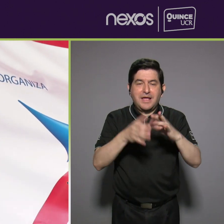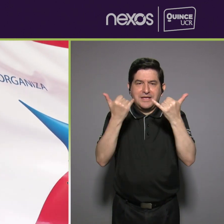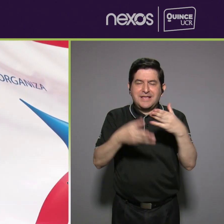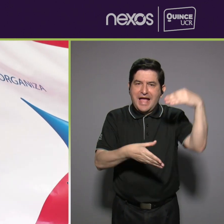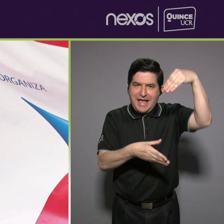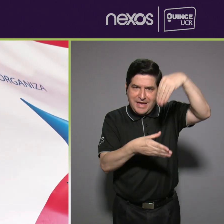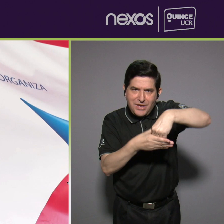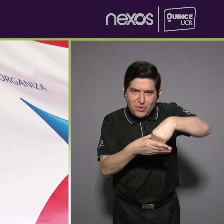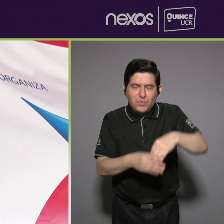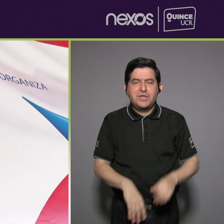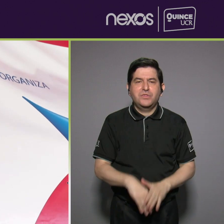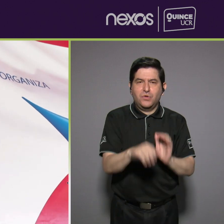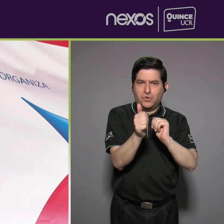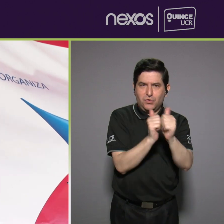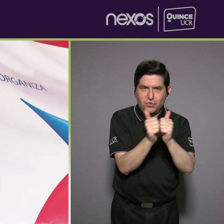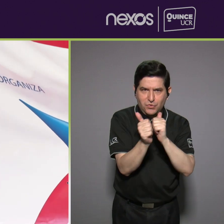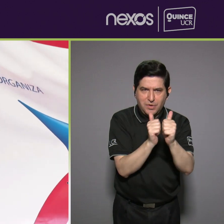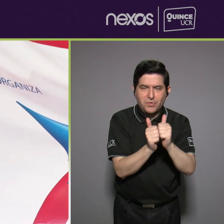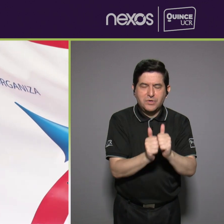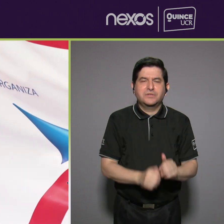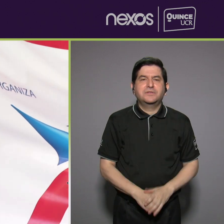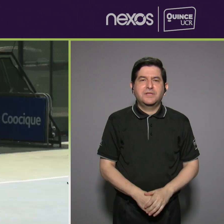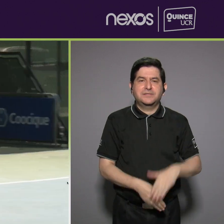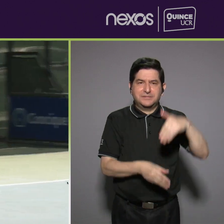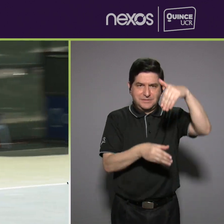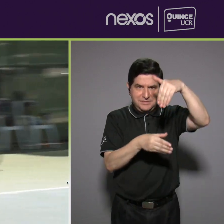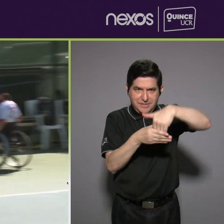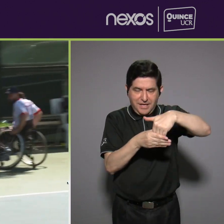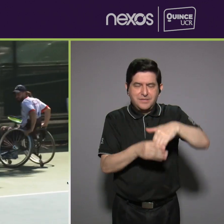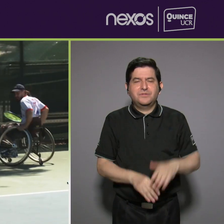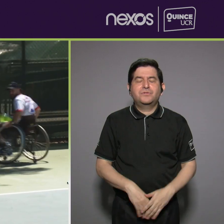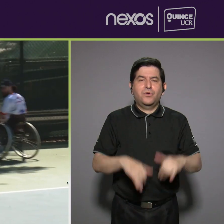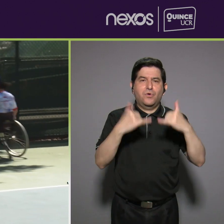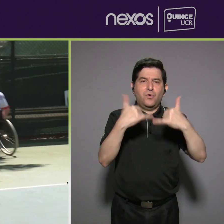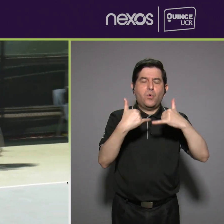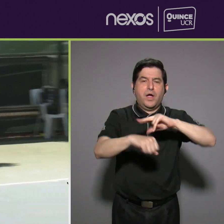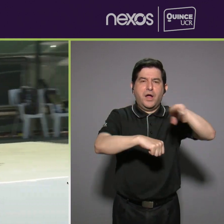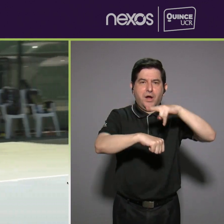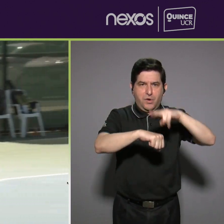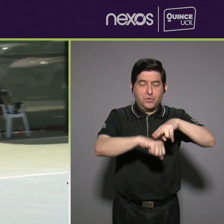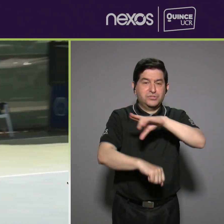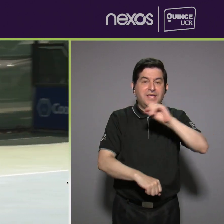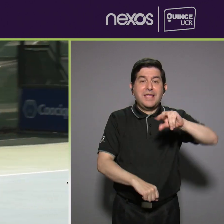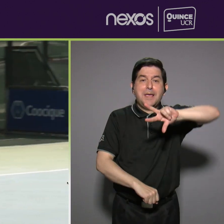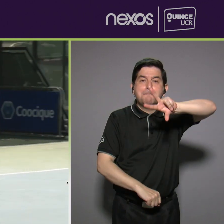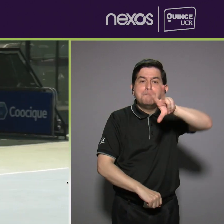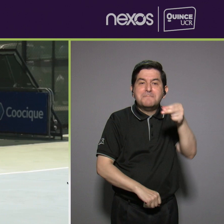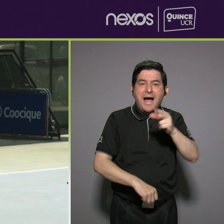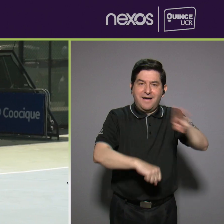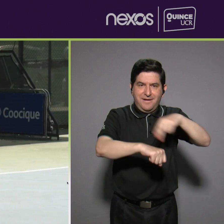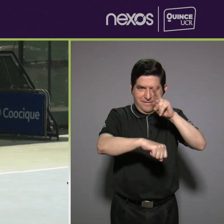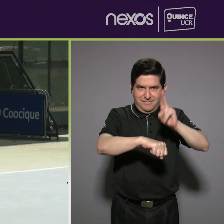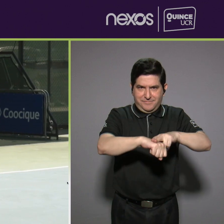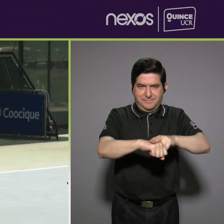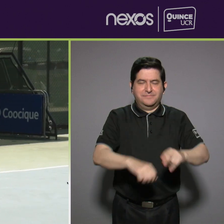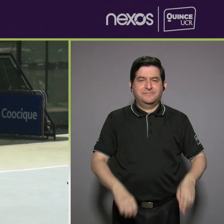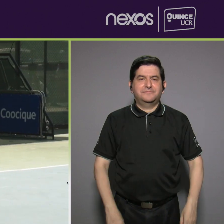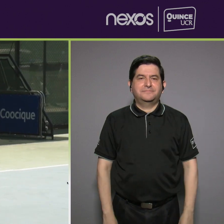parte de las disciplinas que están participando en los Juegos Nacionales y Paranacionales.